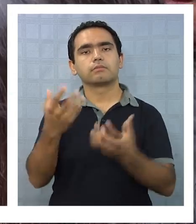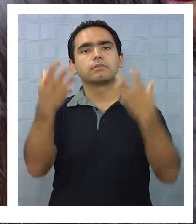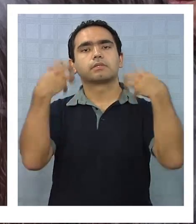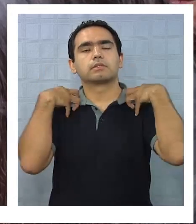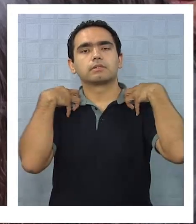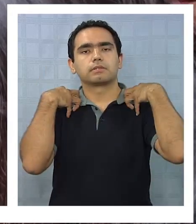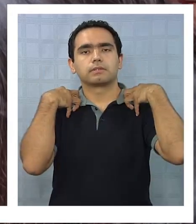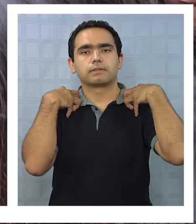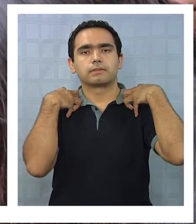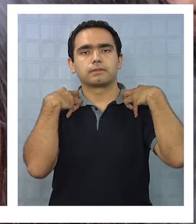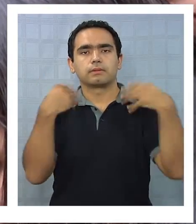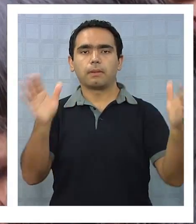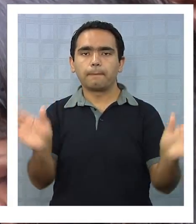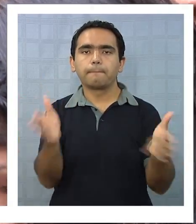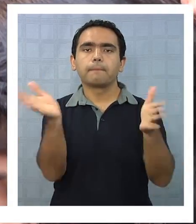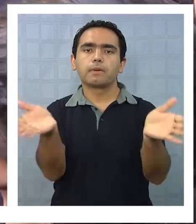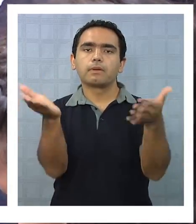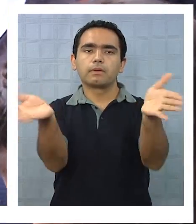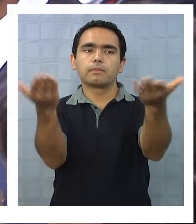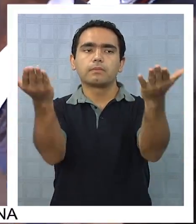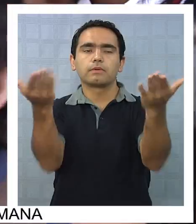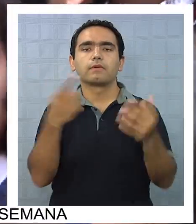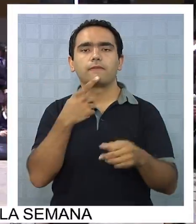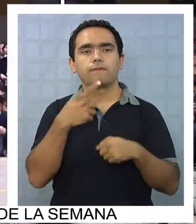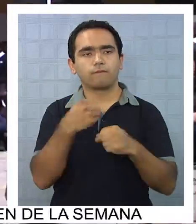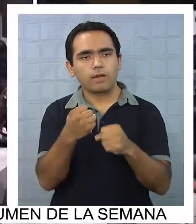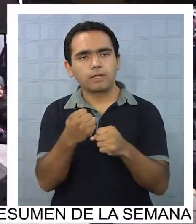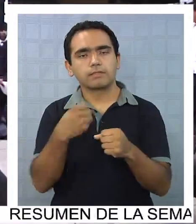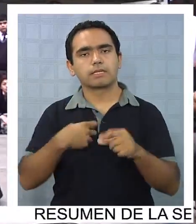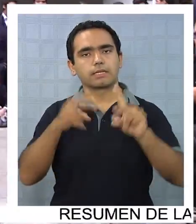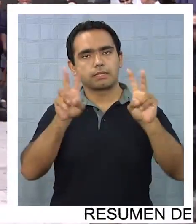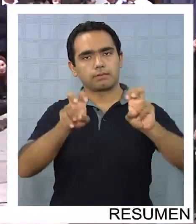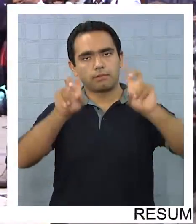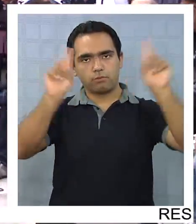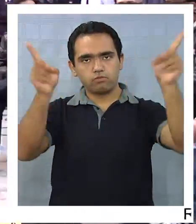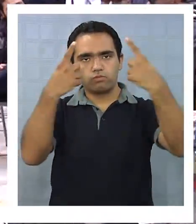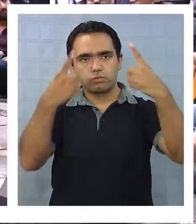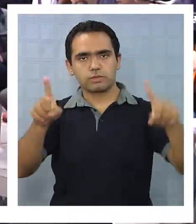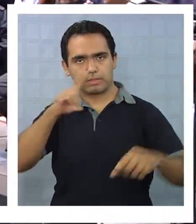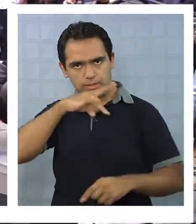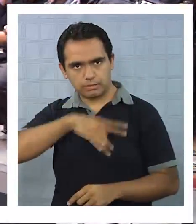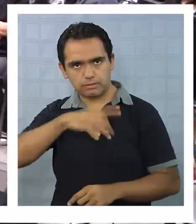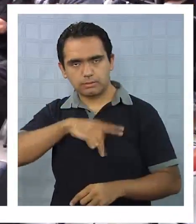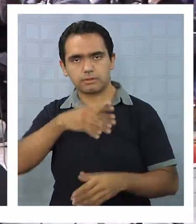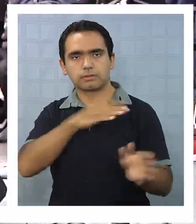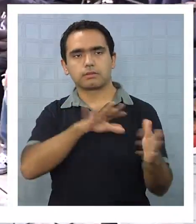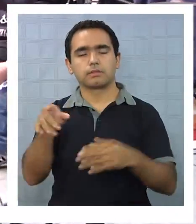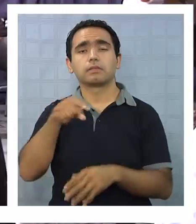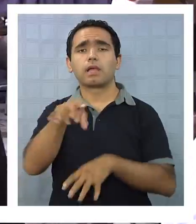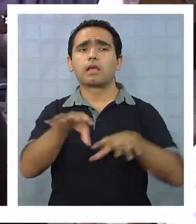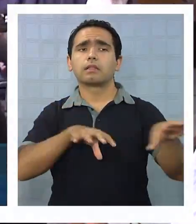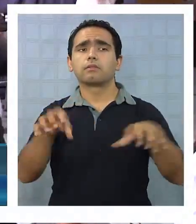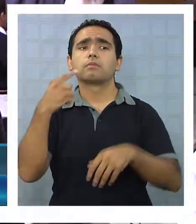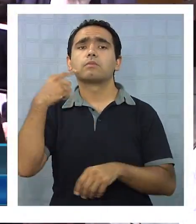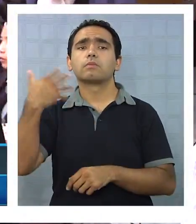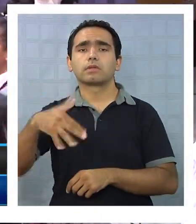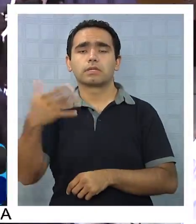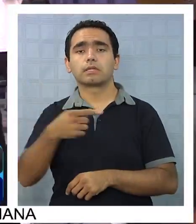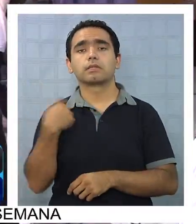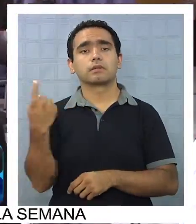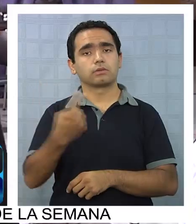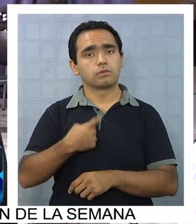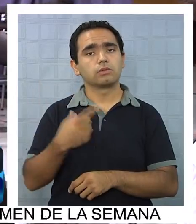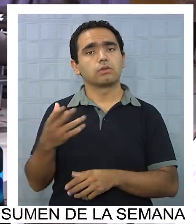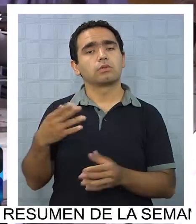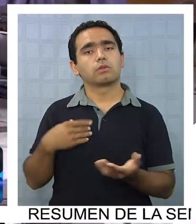de alguna manera promover y fortalecer lo que es la música chilena emergente. Bueno, es una actividad importante para nosotros como consejo porque